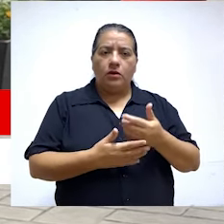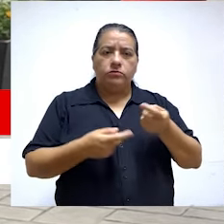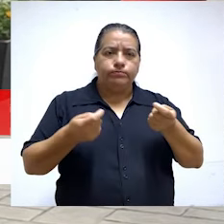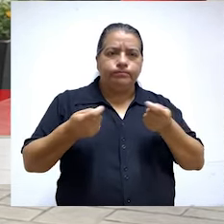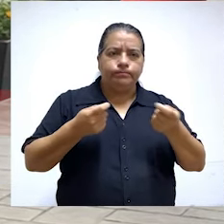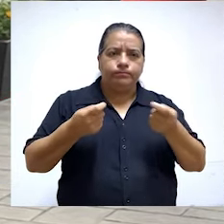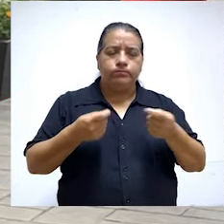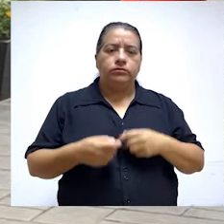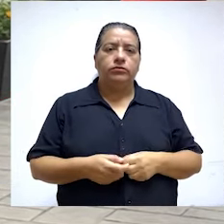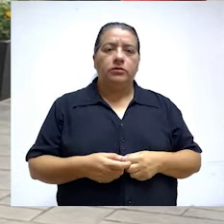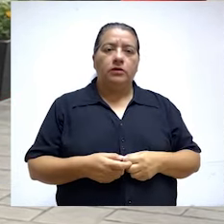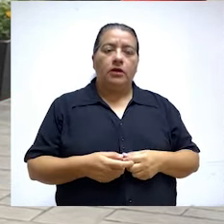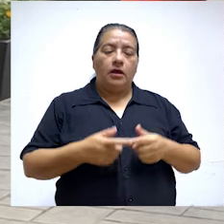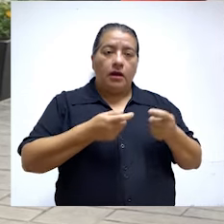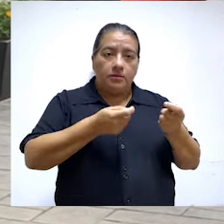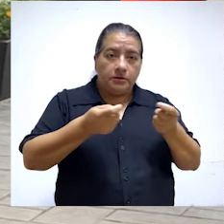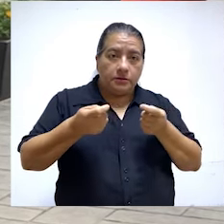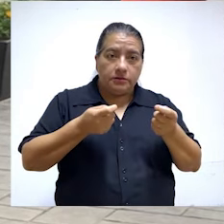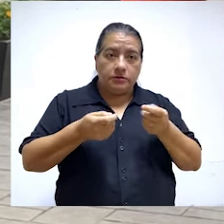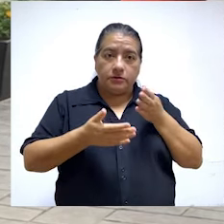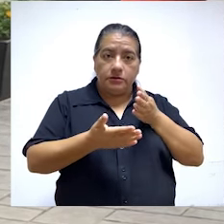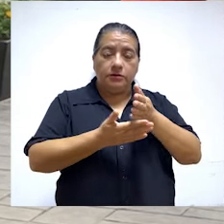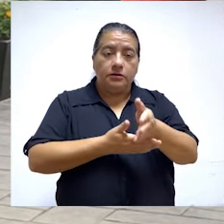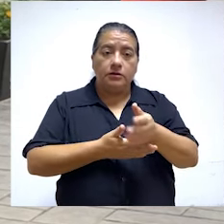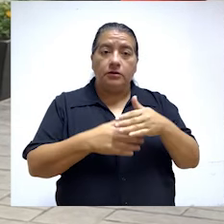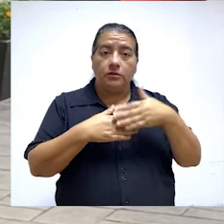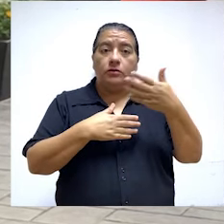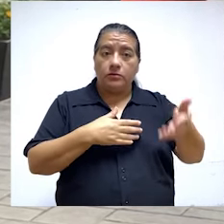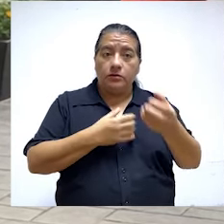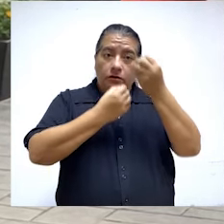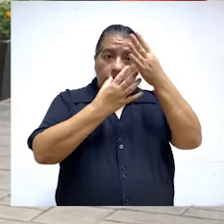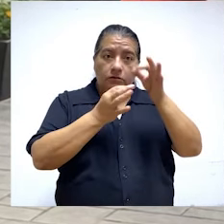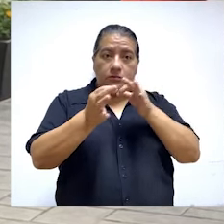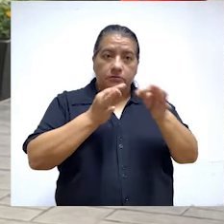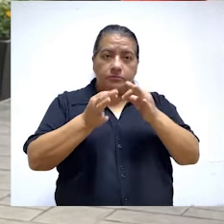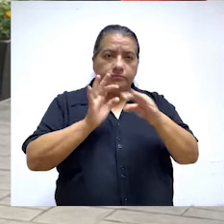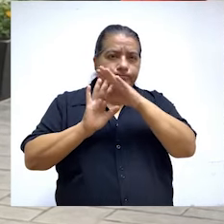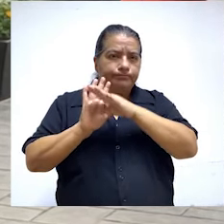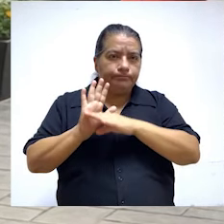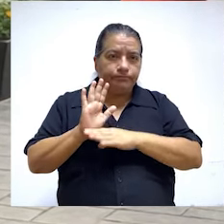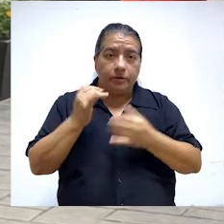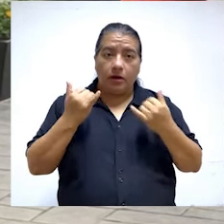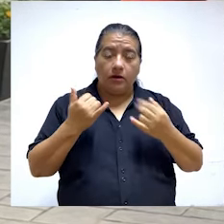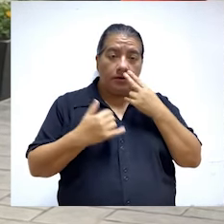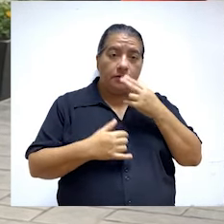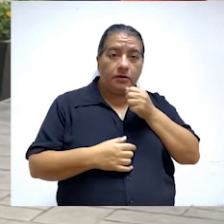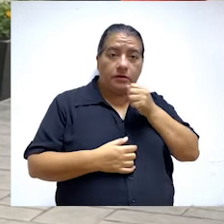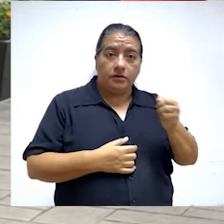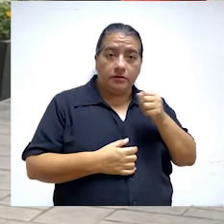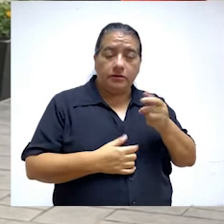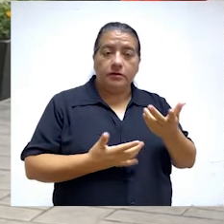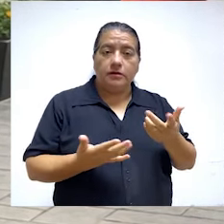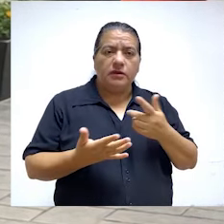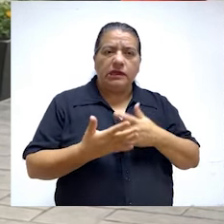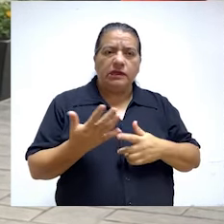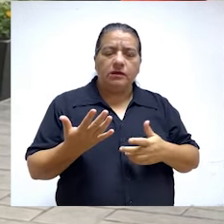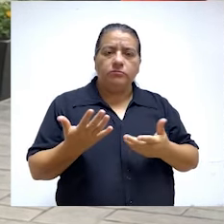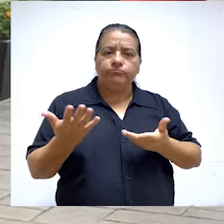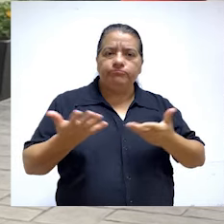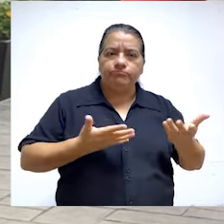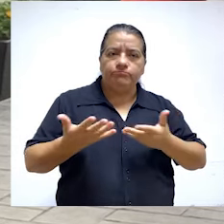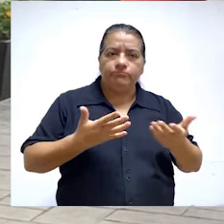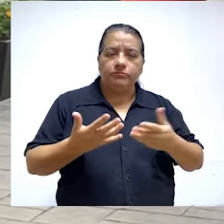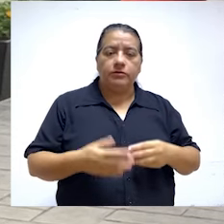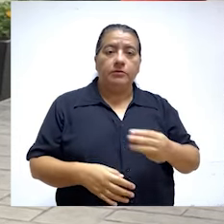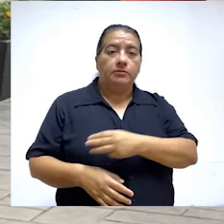directiva que regula las obras por administración directa. Más adelante tenemos un informe con todo el detalle. Ahora veamos una entrevista sobre la